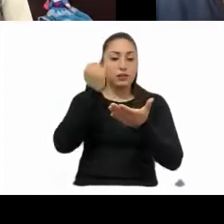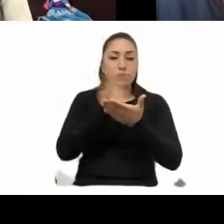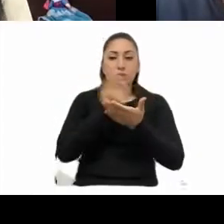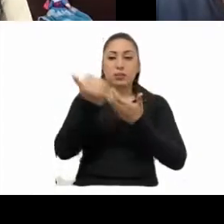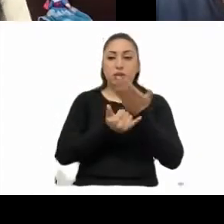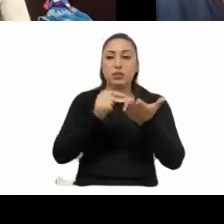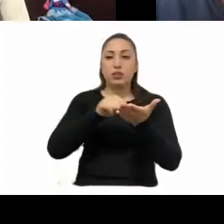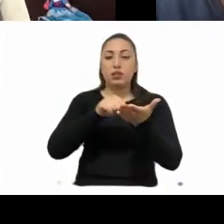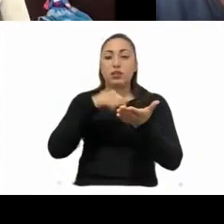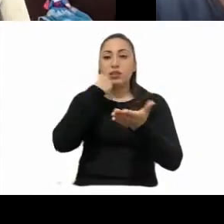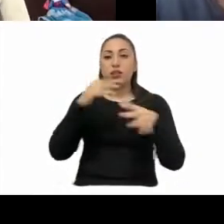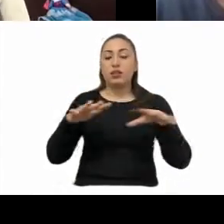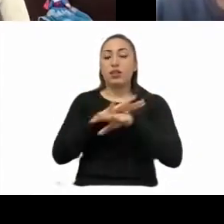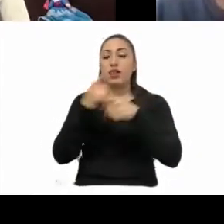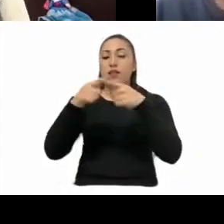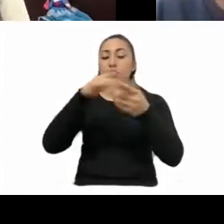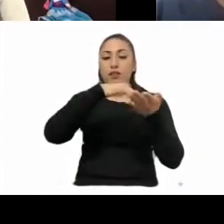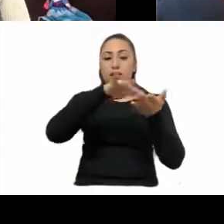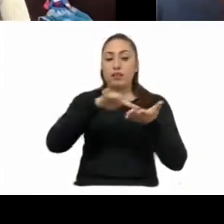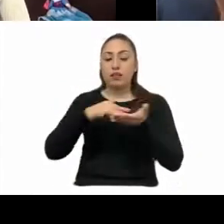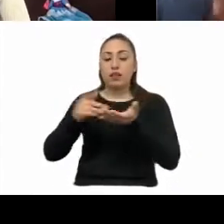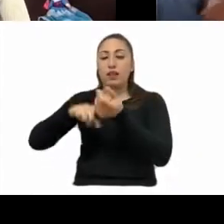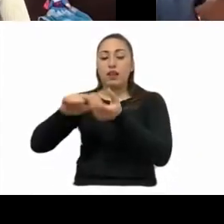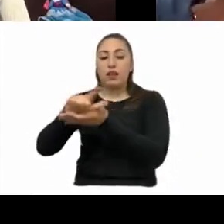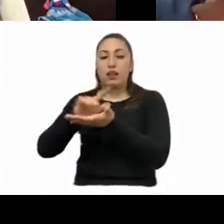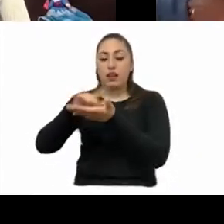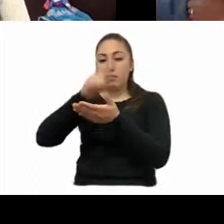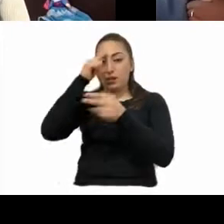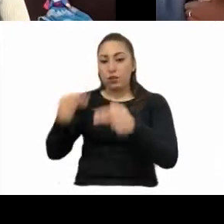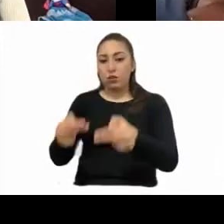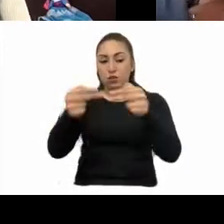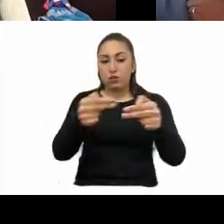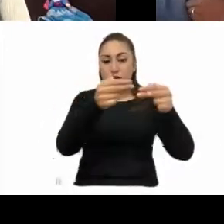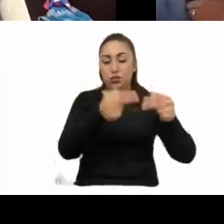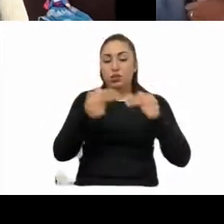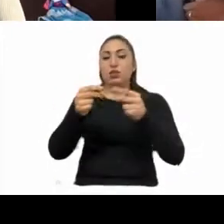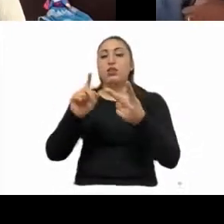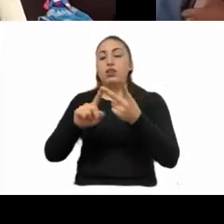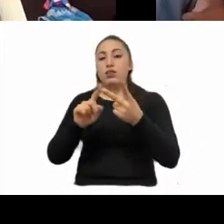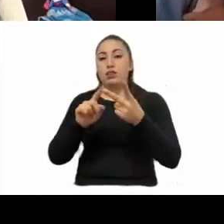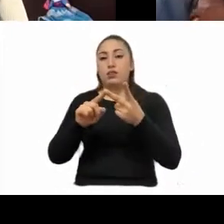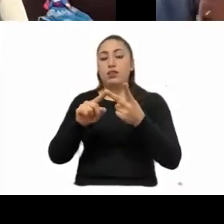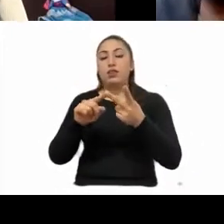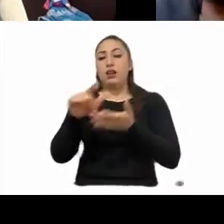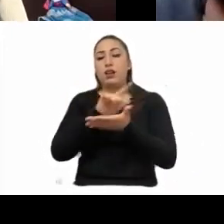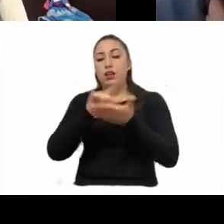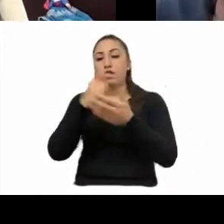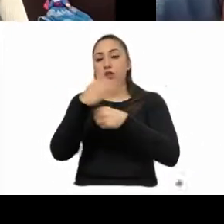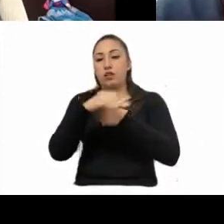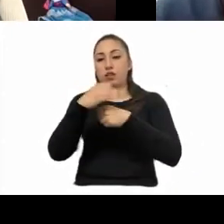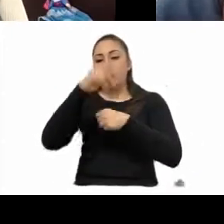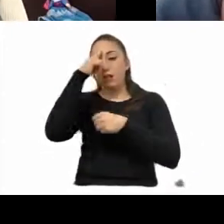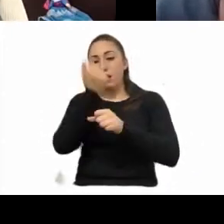el que se modifican diversas disposiciones de la ley de establecimientos mercantiles y a la ley orgánica del poder